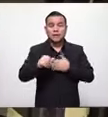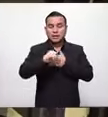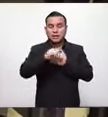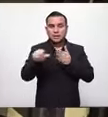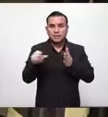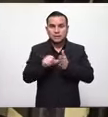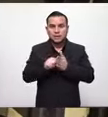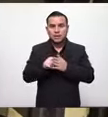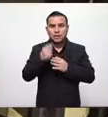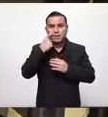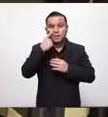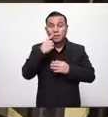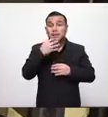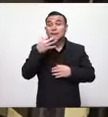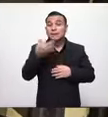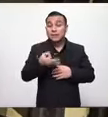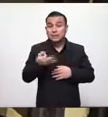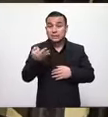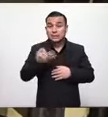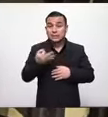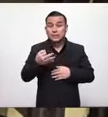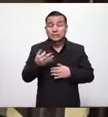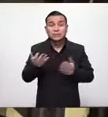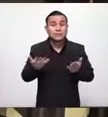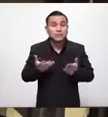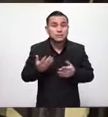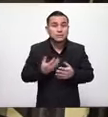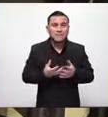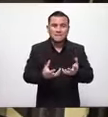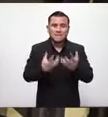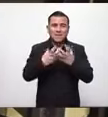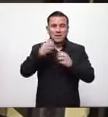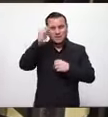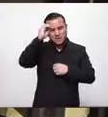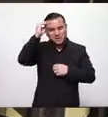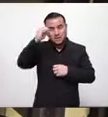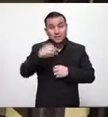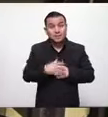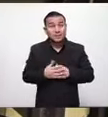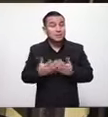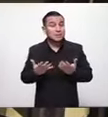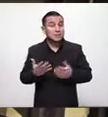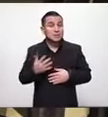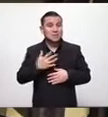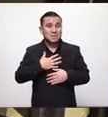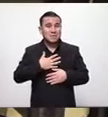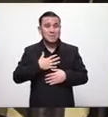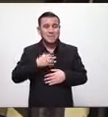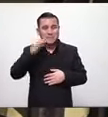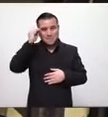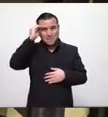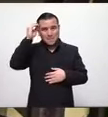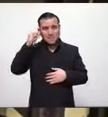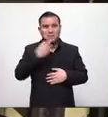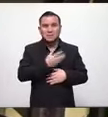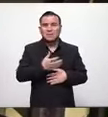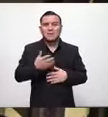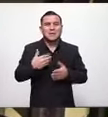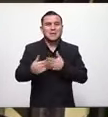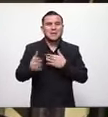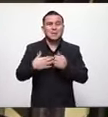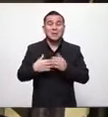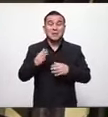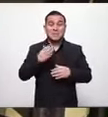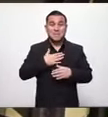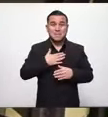desde la asamblea legislativa puede textear mil palabras puedo decir yo mil palabras desde mi